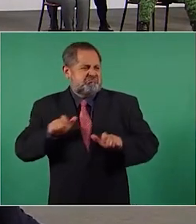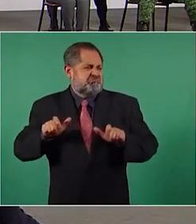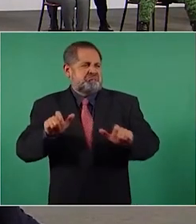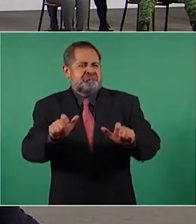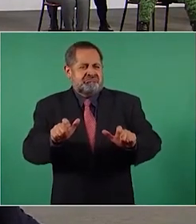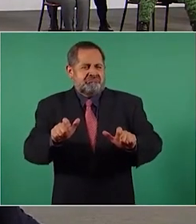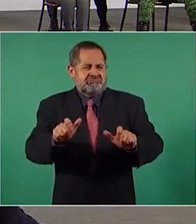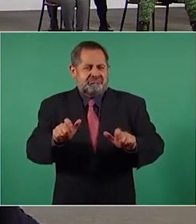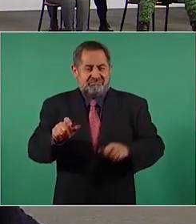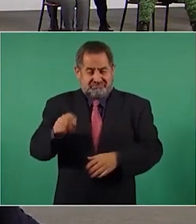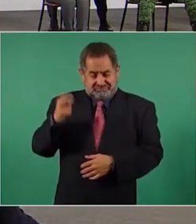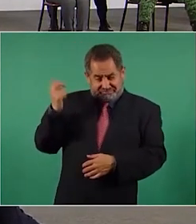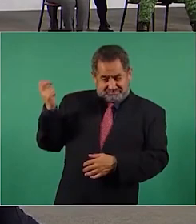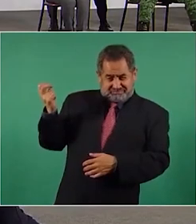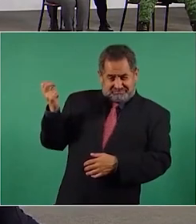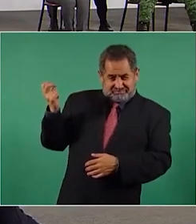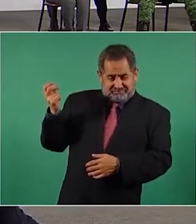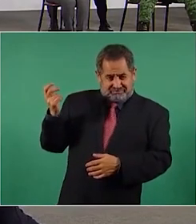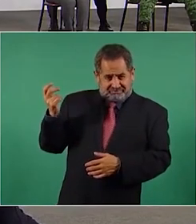Esta es la militarización.